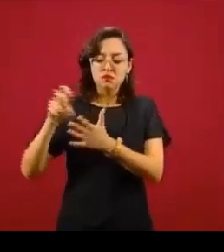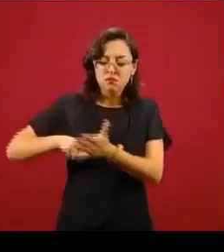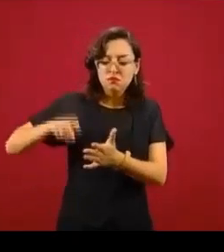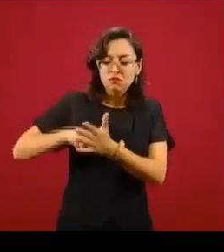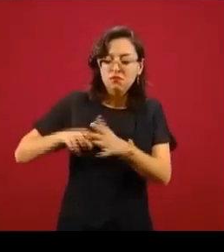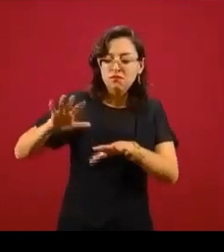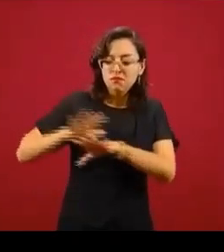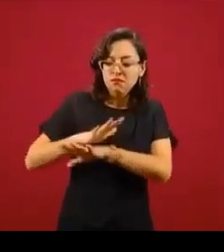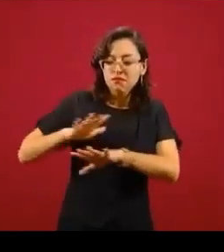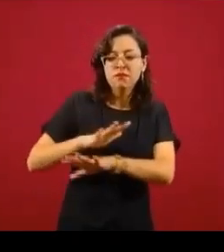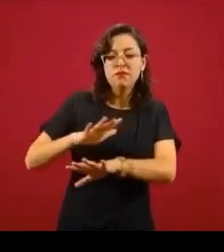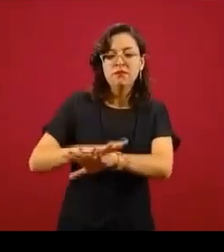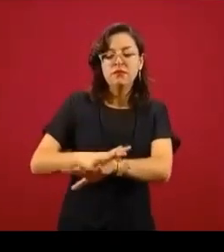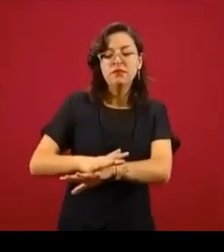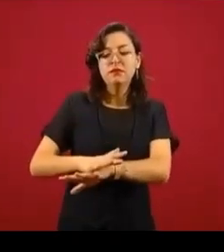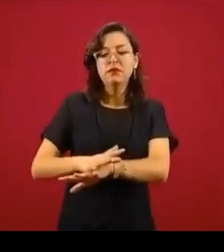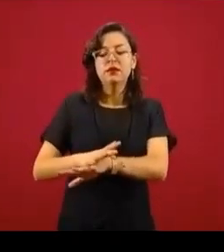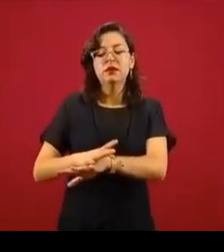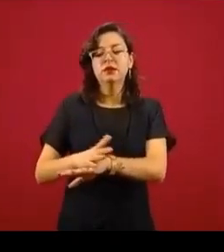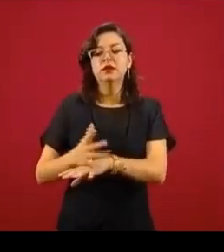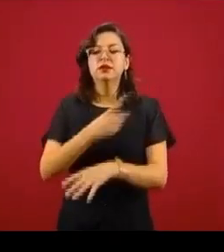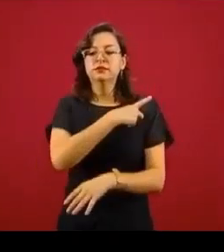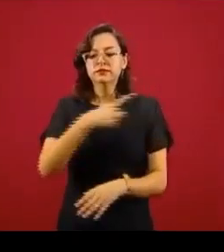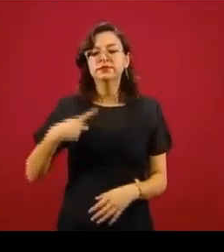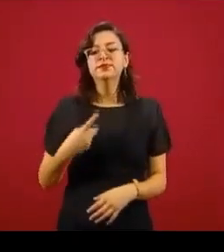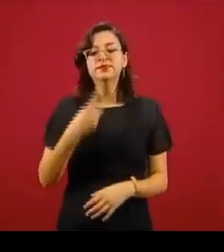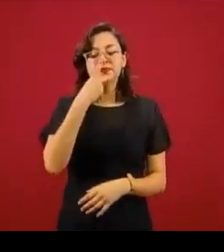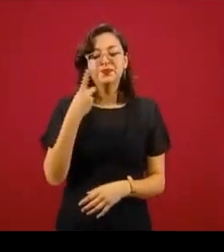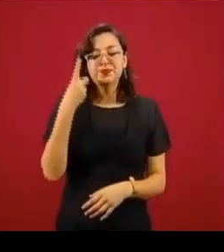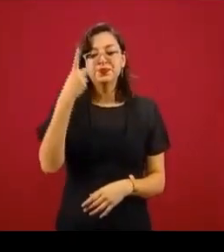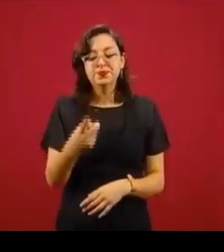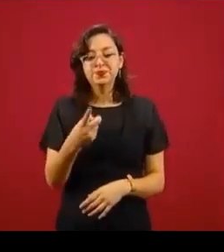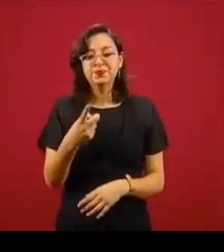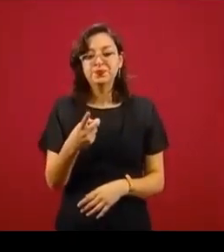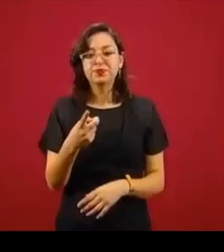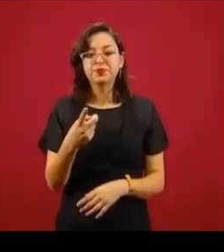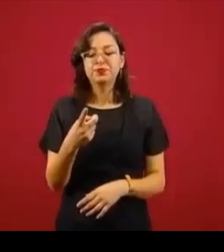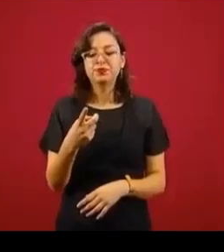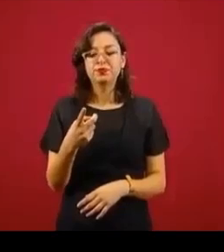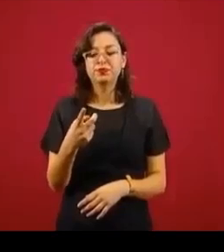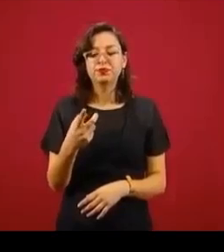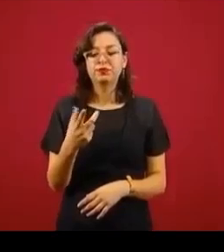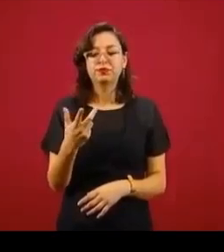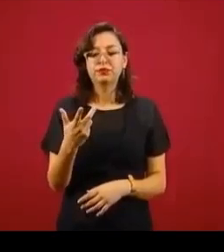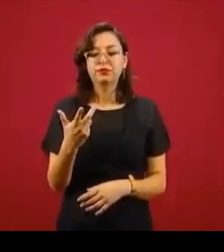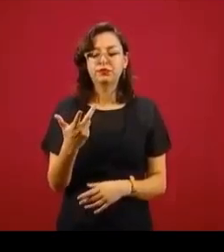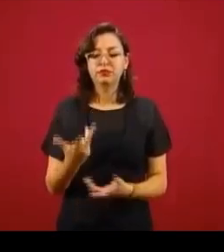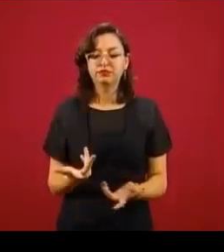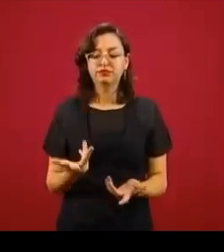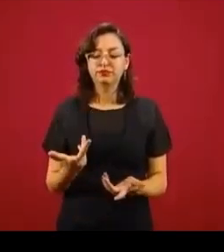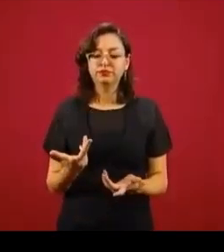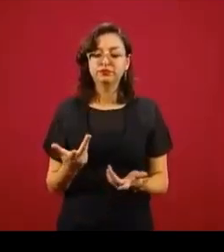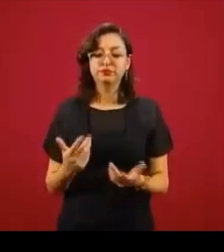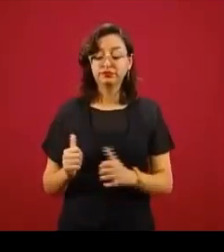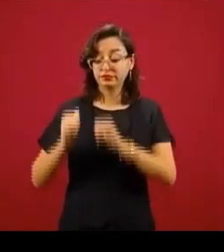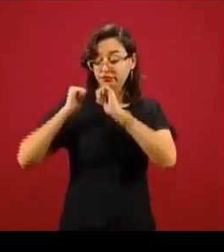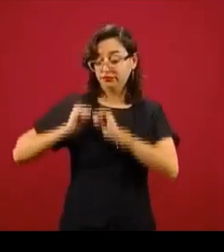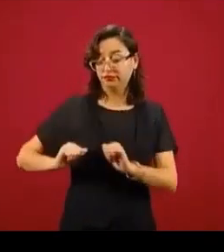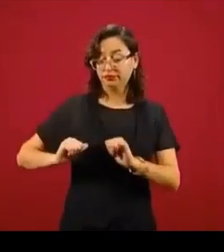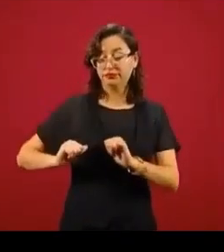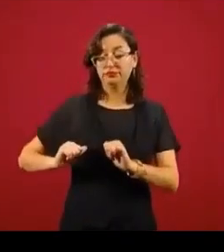Debe de saberse que en la división de poderes corresponde